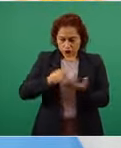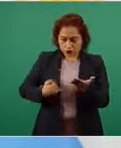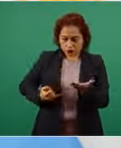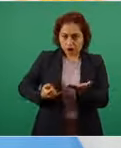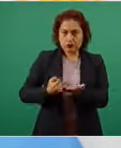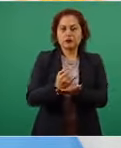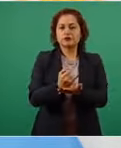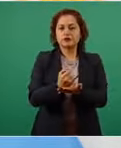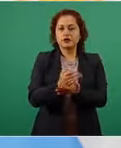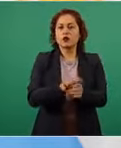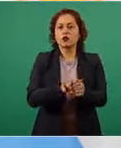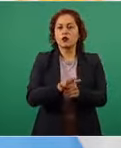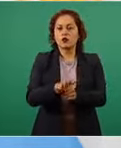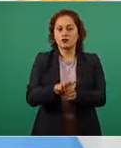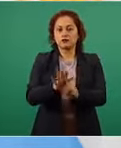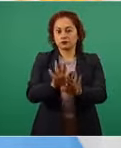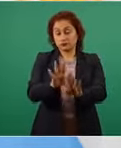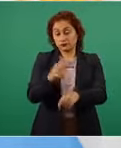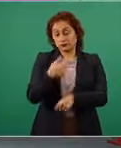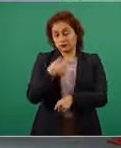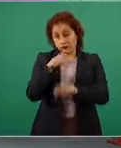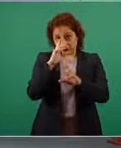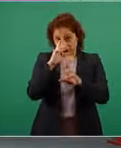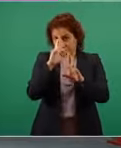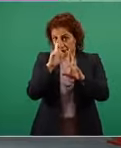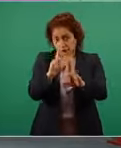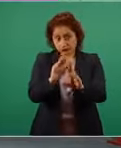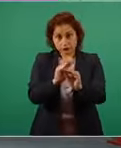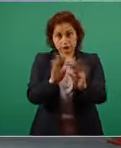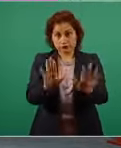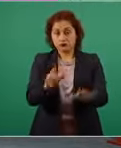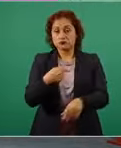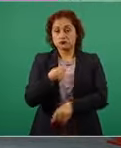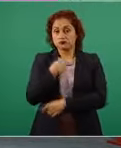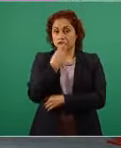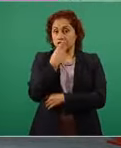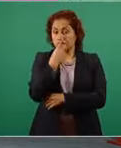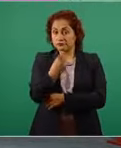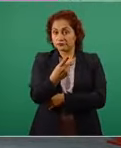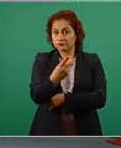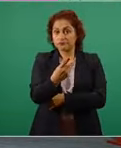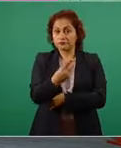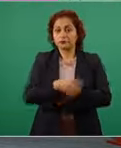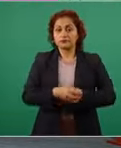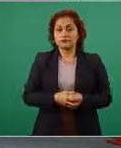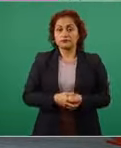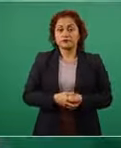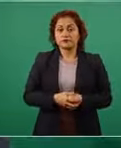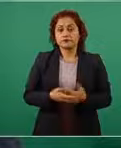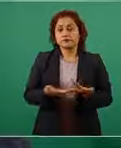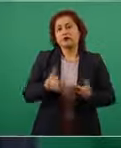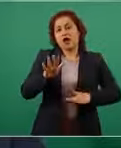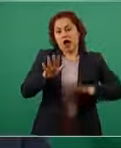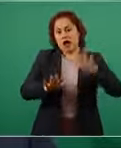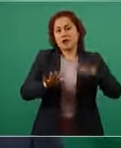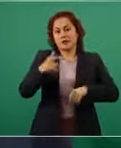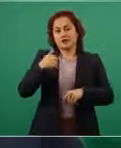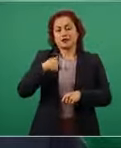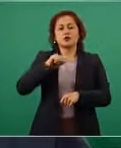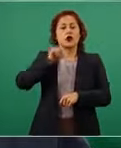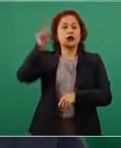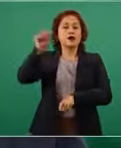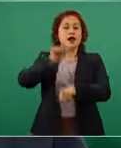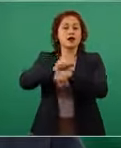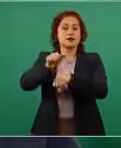esto se los digo con el máximo respeto pero yo por momentos discuto con periodistas argentinos muchas